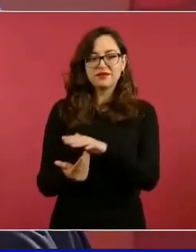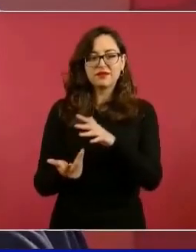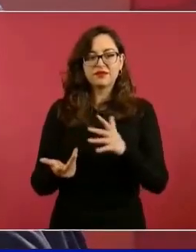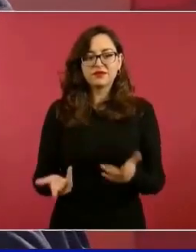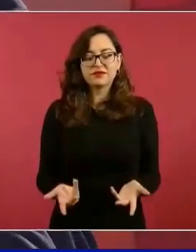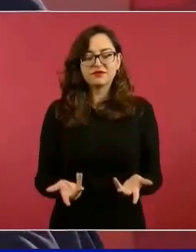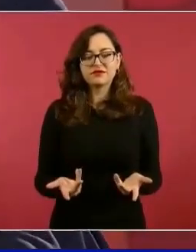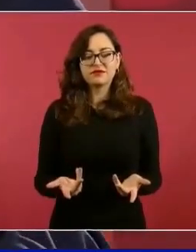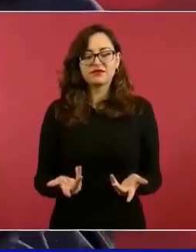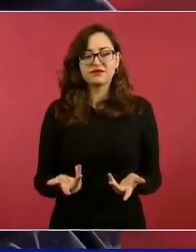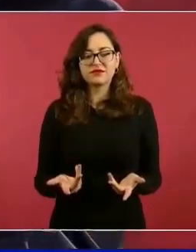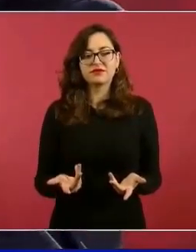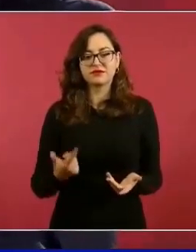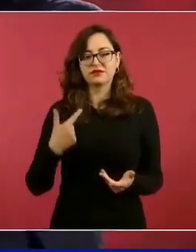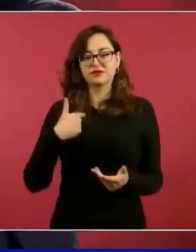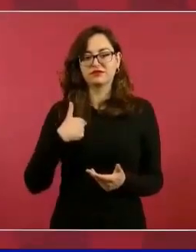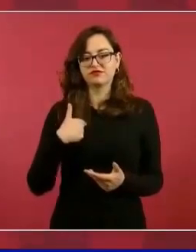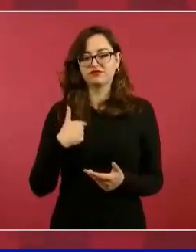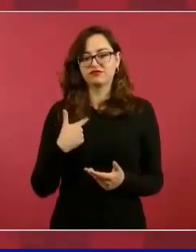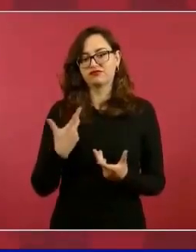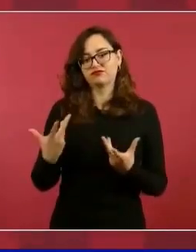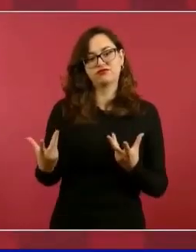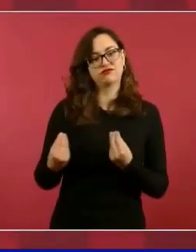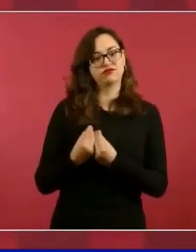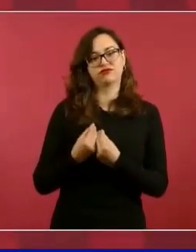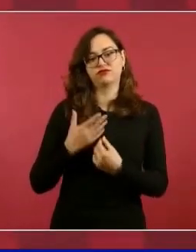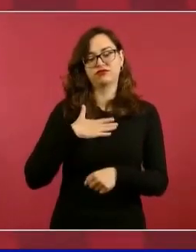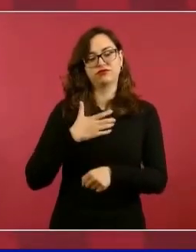sin Laurita.